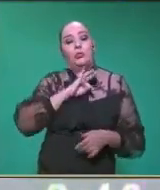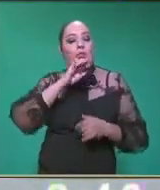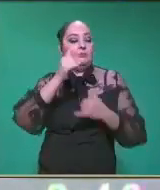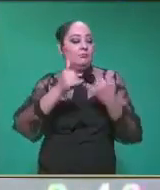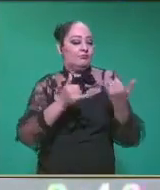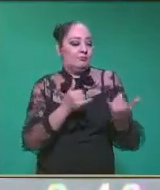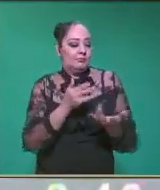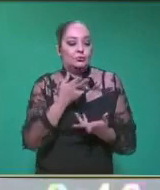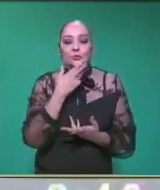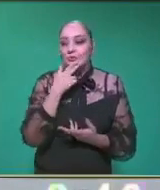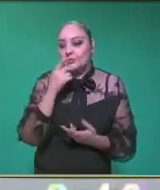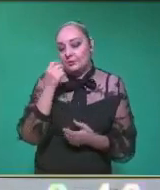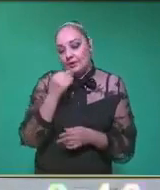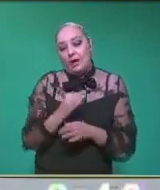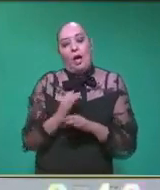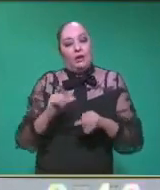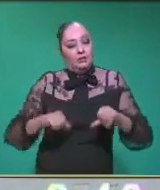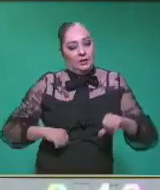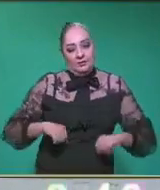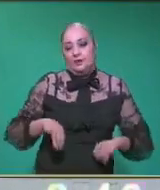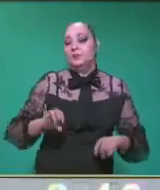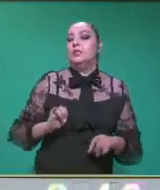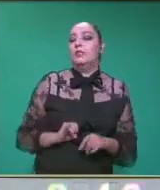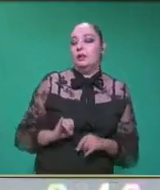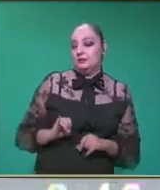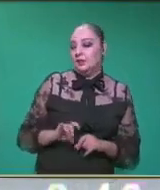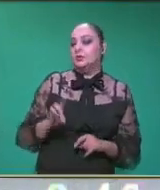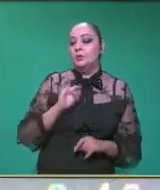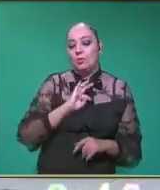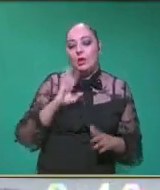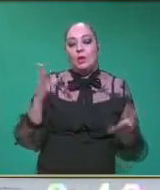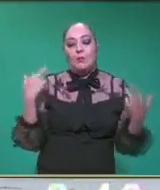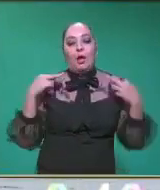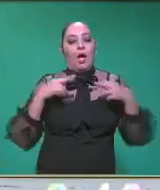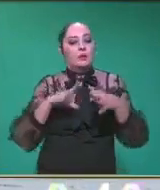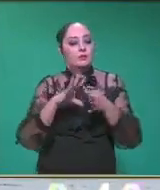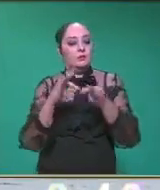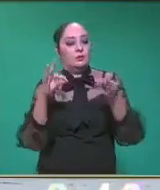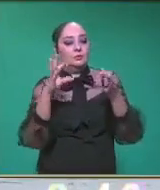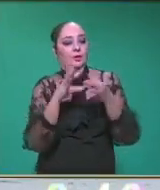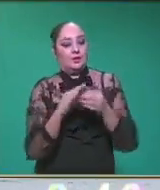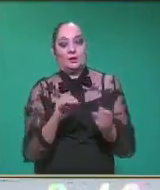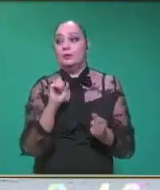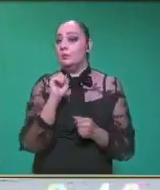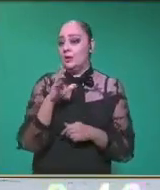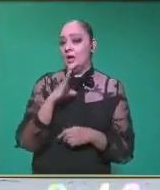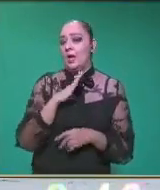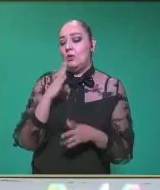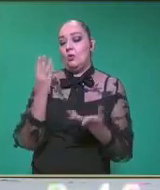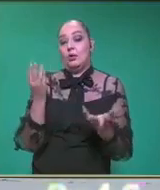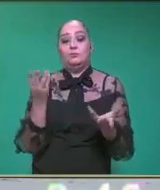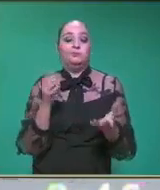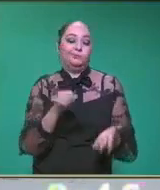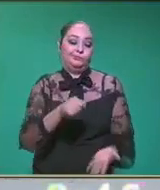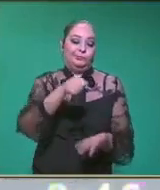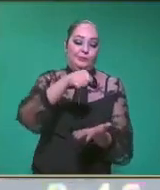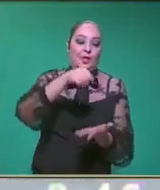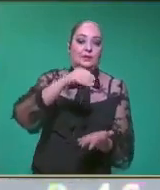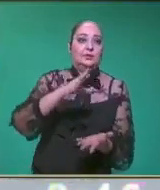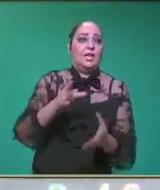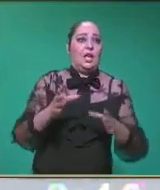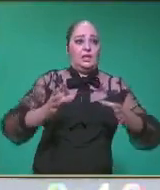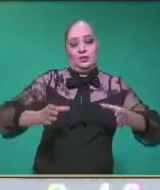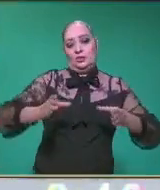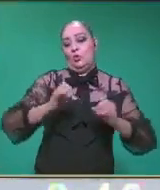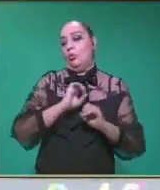utilizarlos ahorita para unas actividades muy interesantes que el profesor nos va a explicar. También vamos a necesitar alguna clase de cesto o si